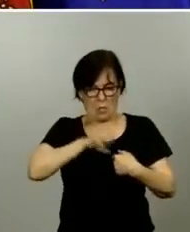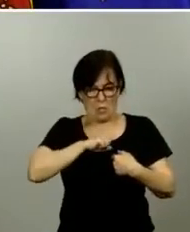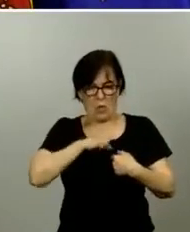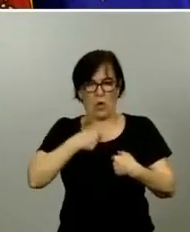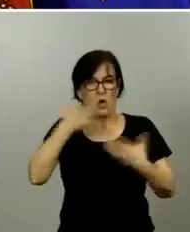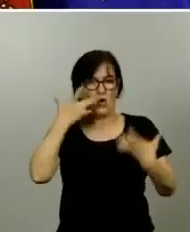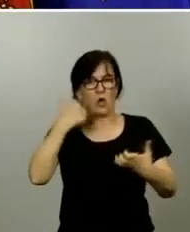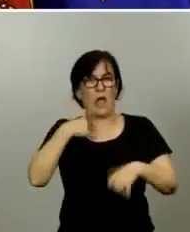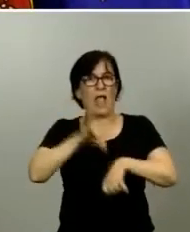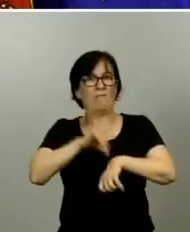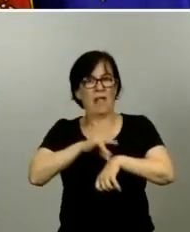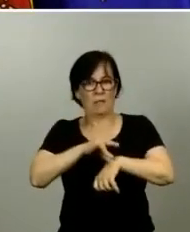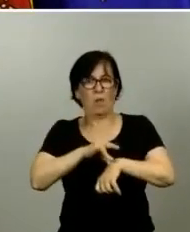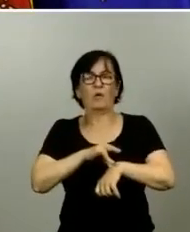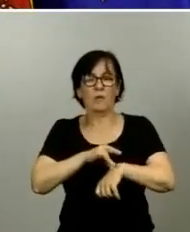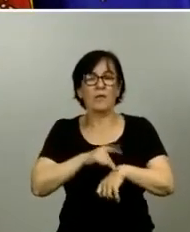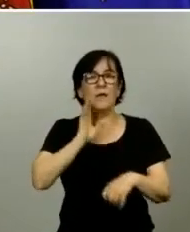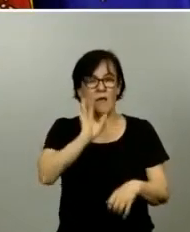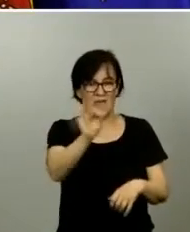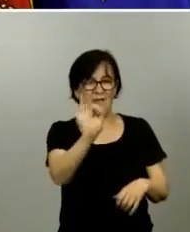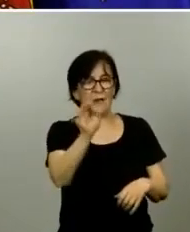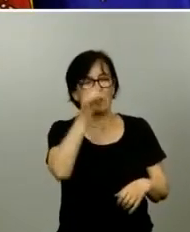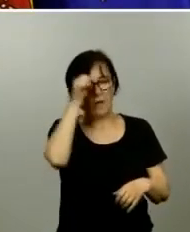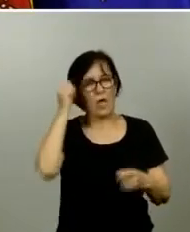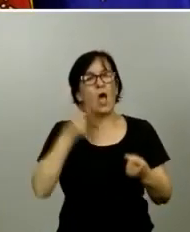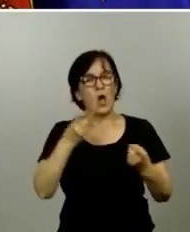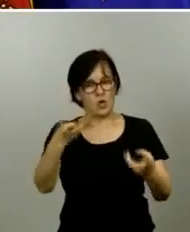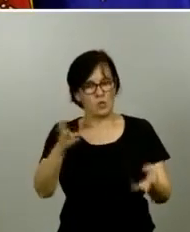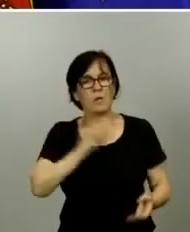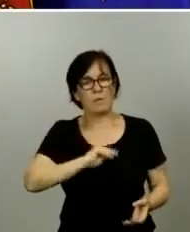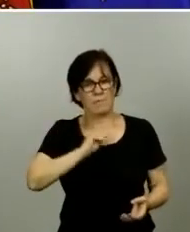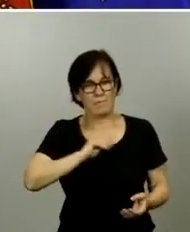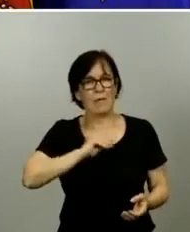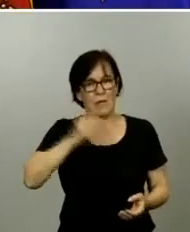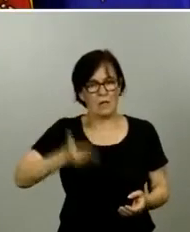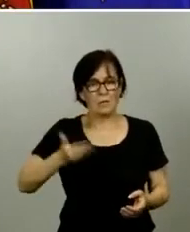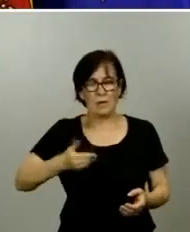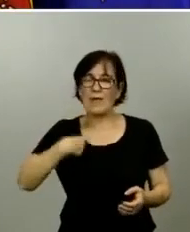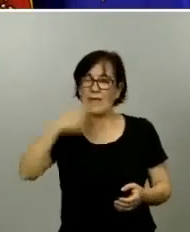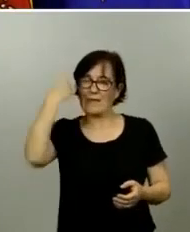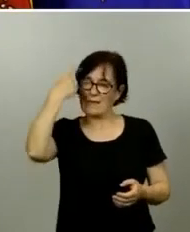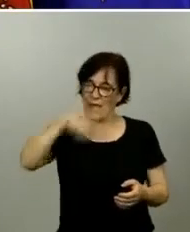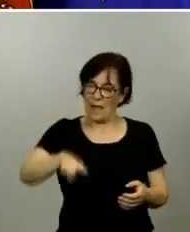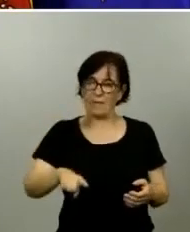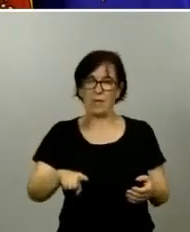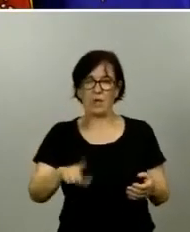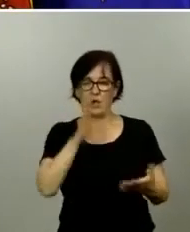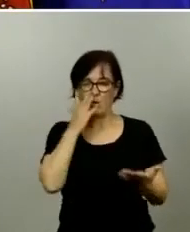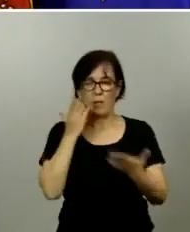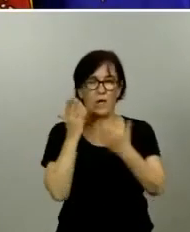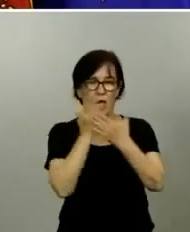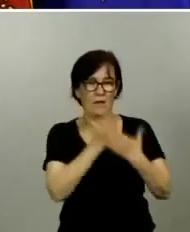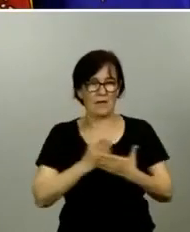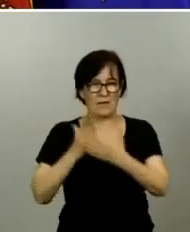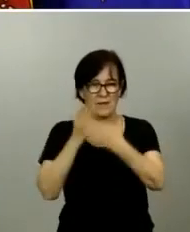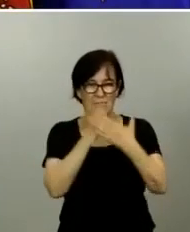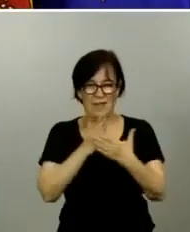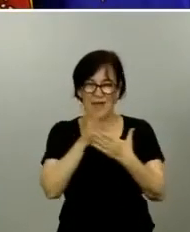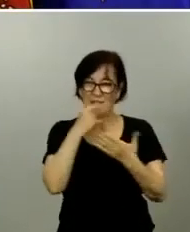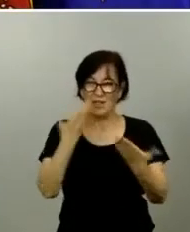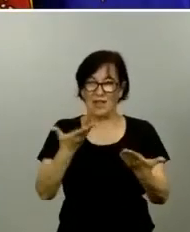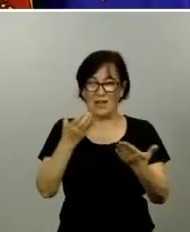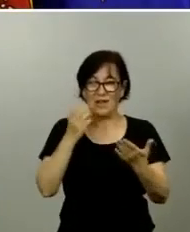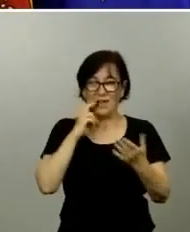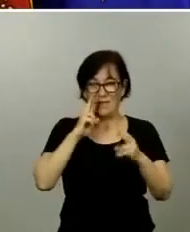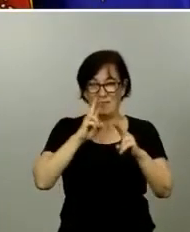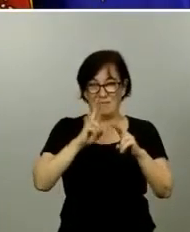por lo tanto es verdad que hay un número importante pero sabiendo por el estudio de seroprevalencia que hemos tenido alrededor de dos millones